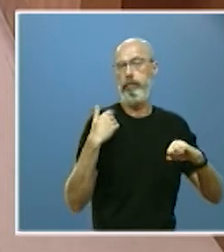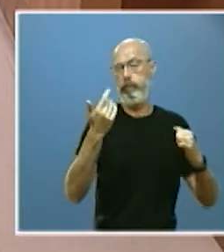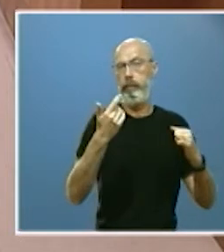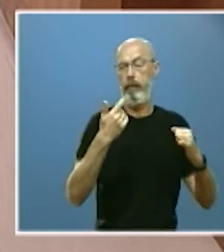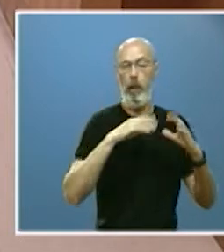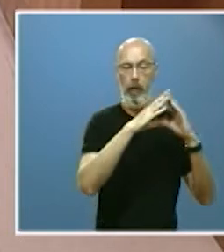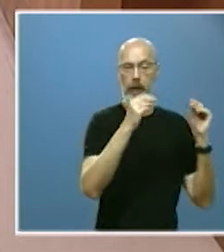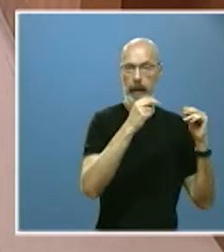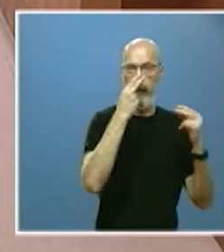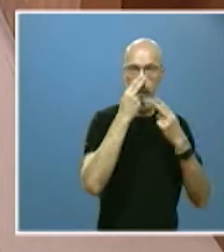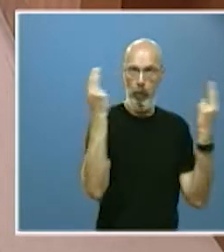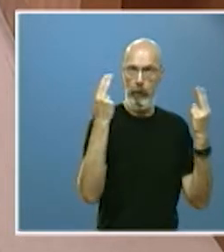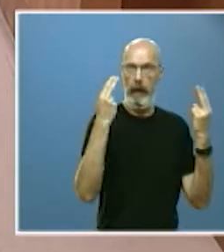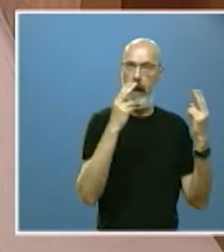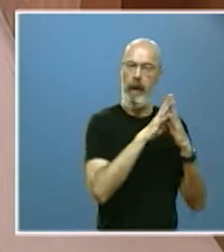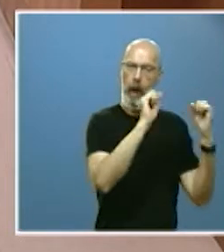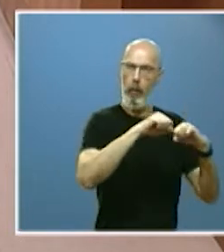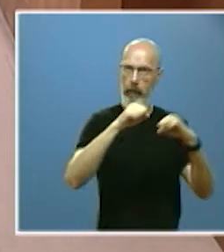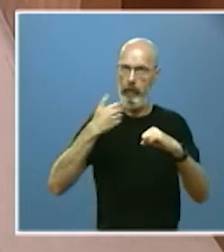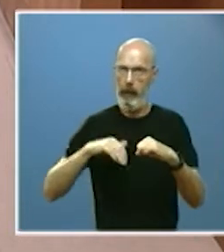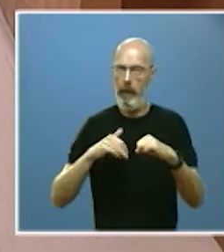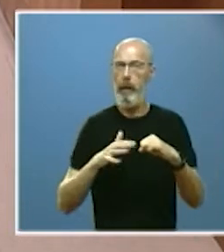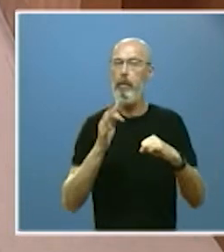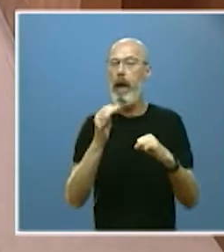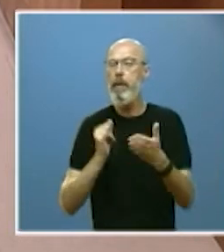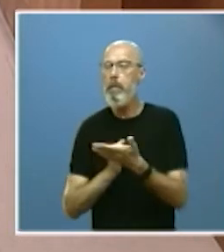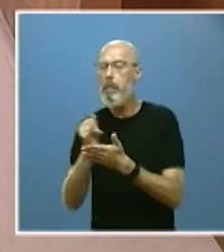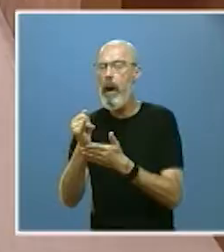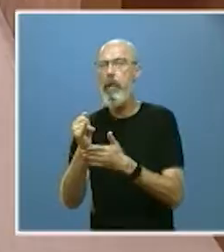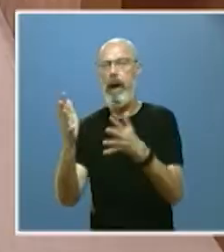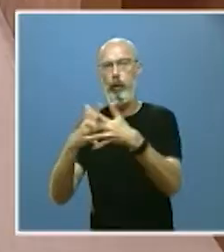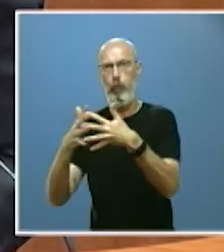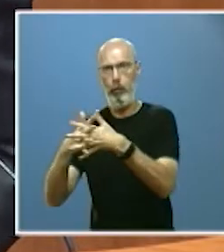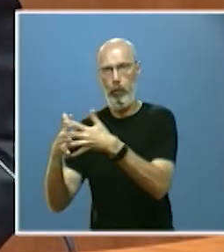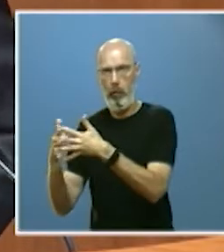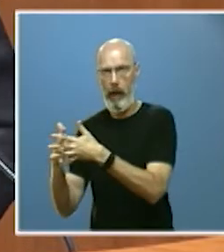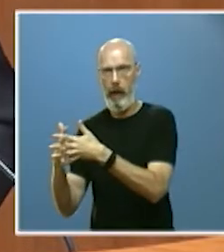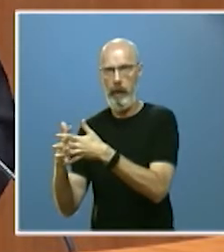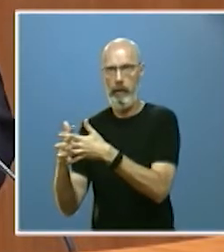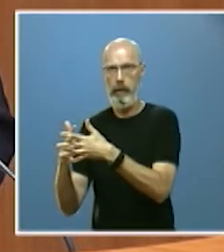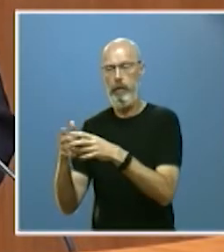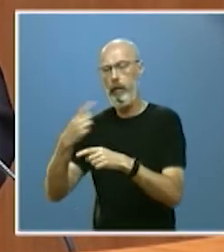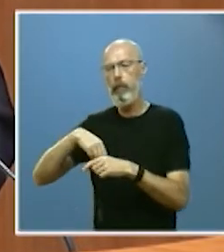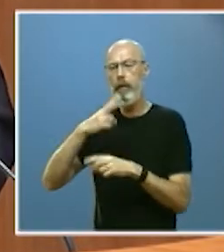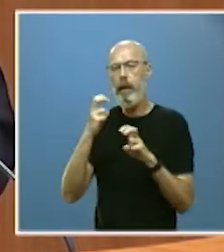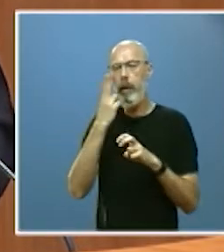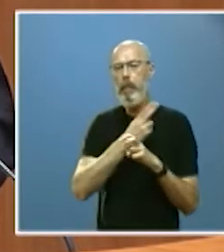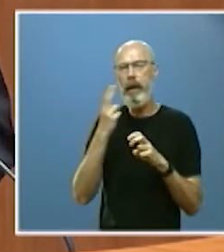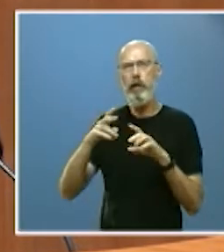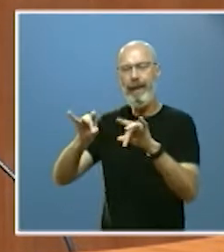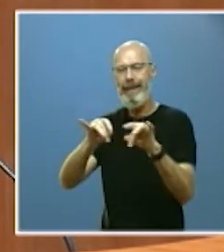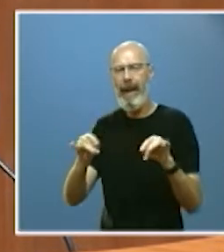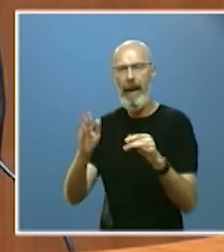públicas. Y por último el mapa de infraestructuras con todos nuestros compromisos en materia de concentración parcelaria nuevos